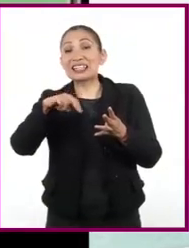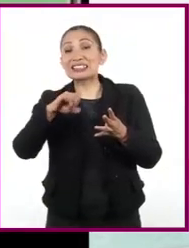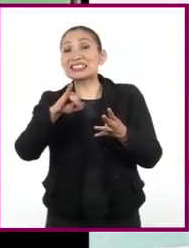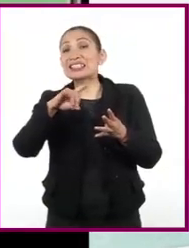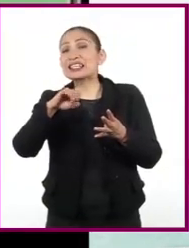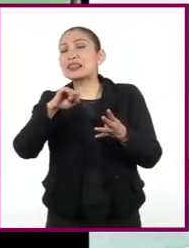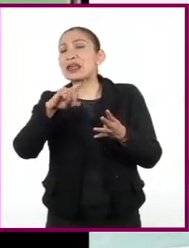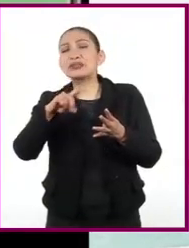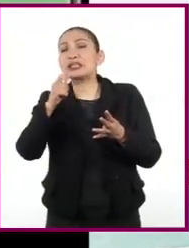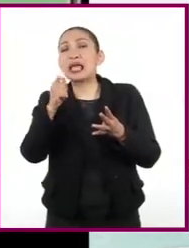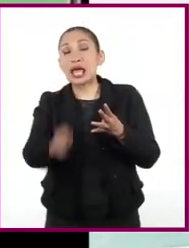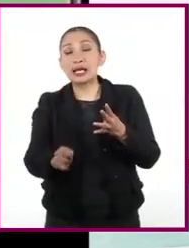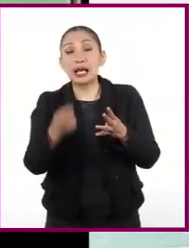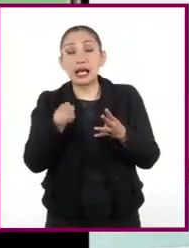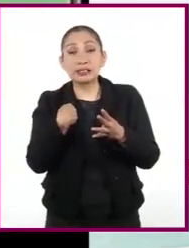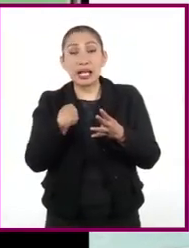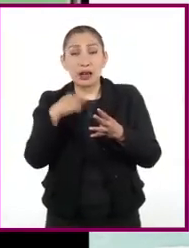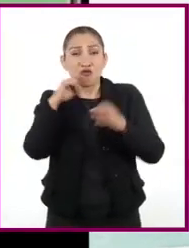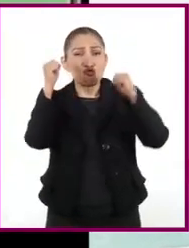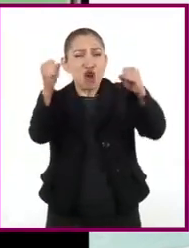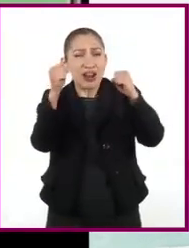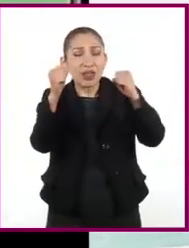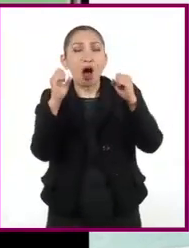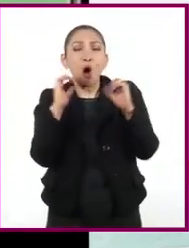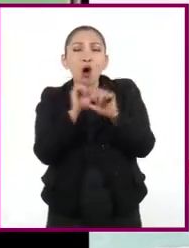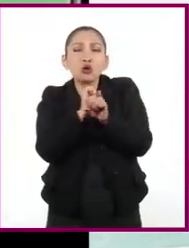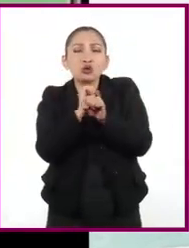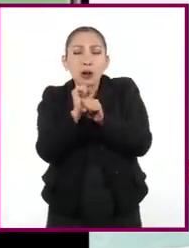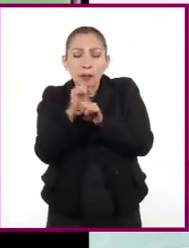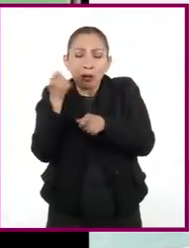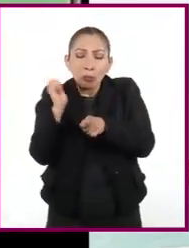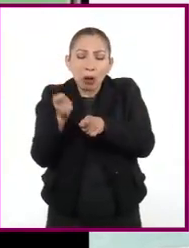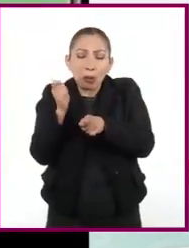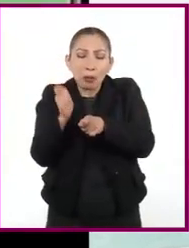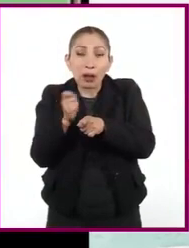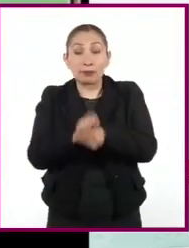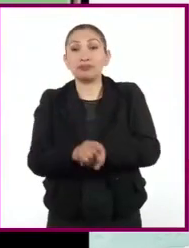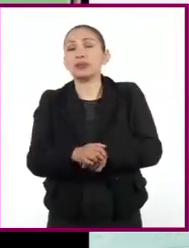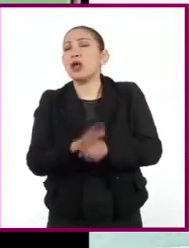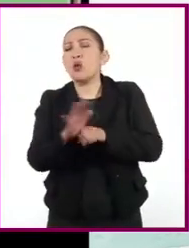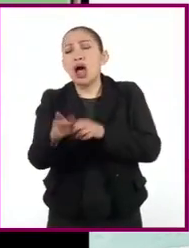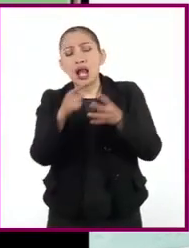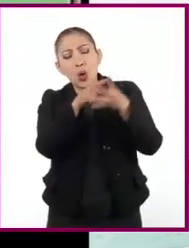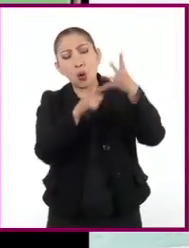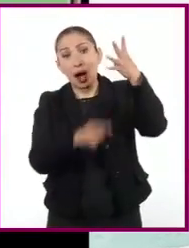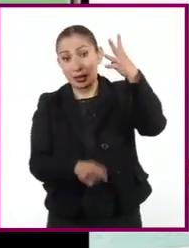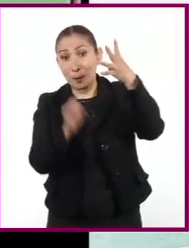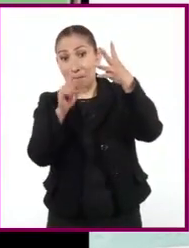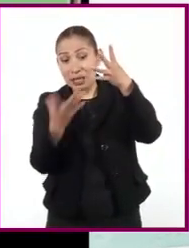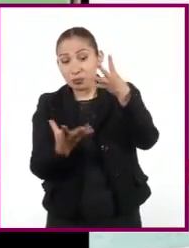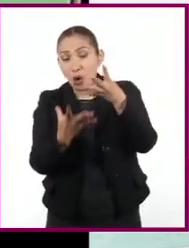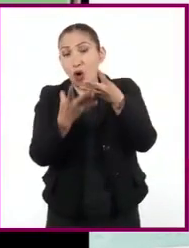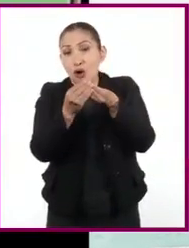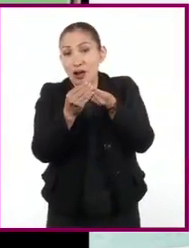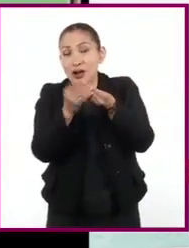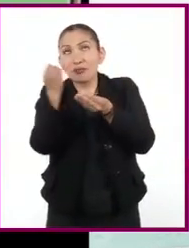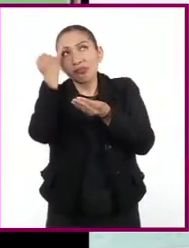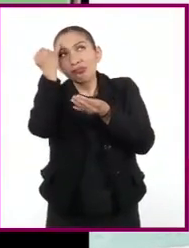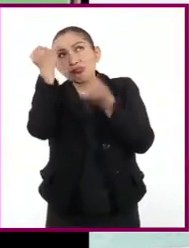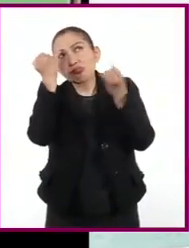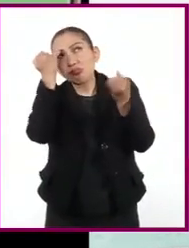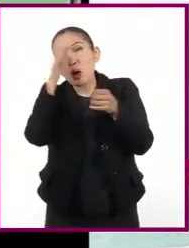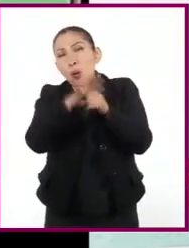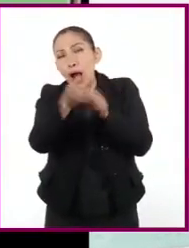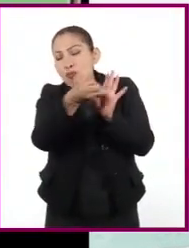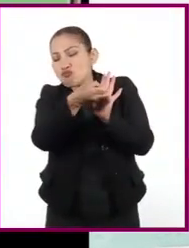La intensidad tiene que ver con tocar o muy fuerte o tocar muy quedito. Y con estos cuatro elementos podemos entonces improvisar.